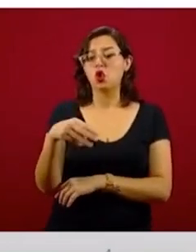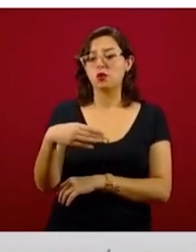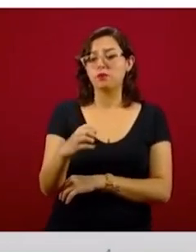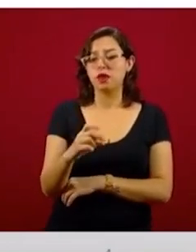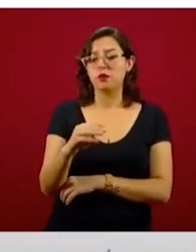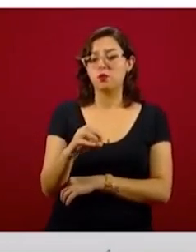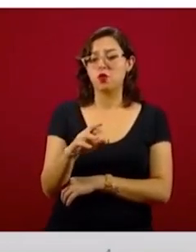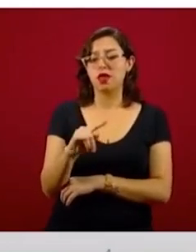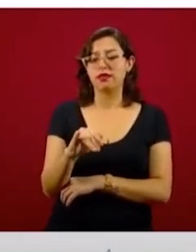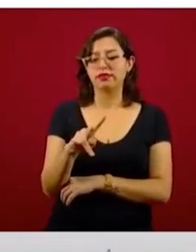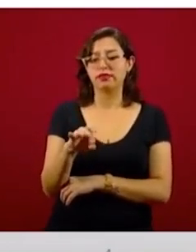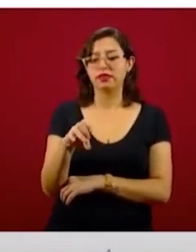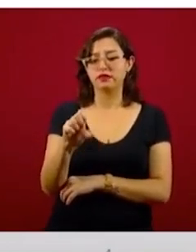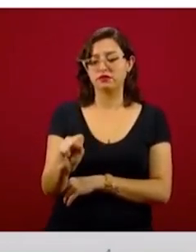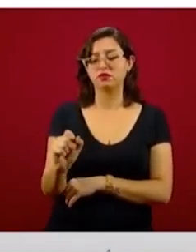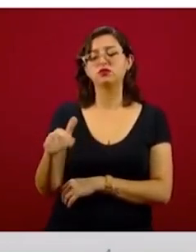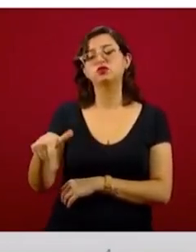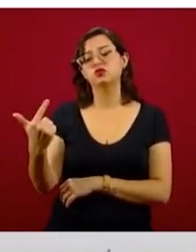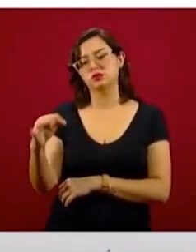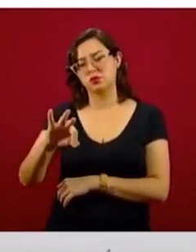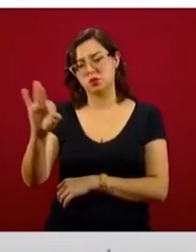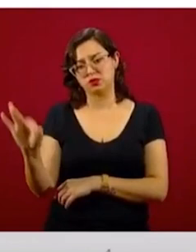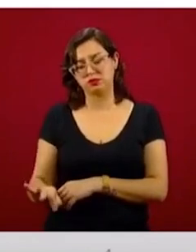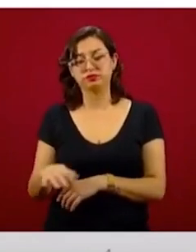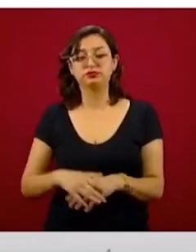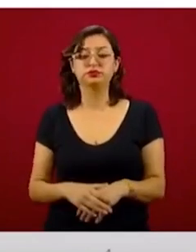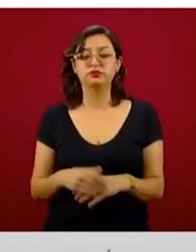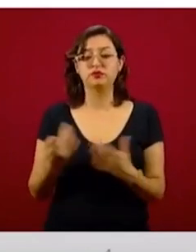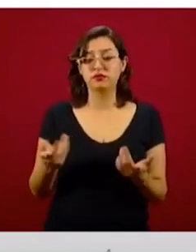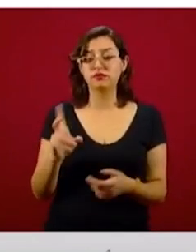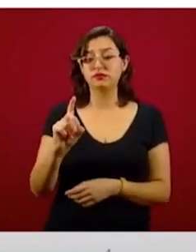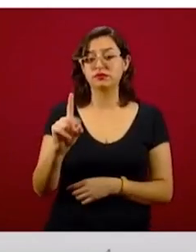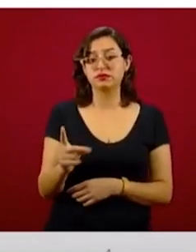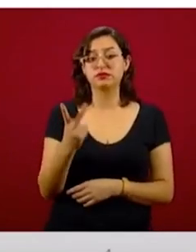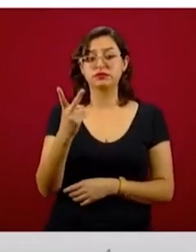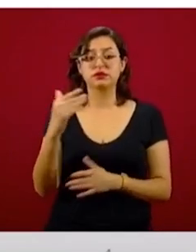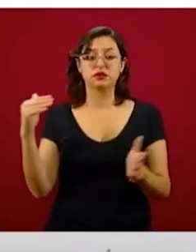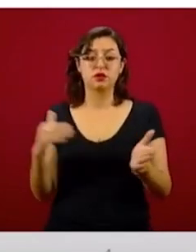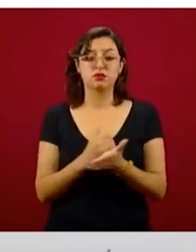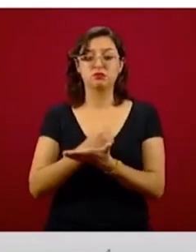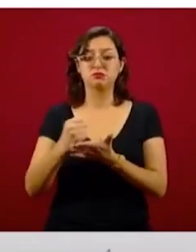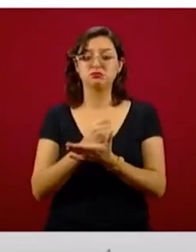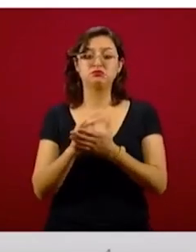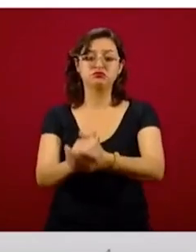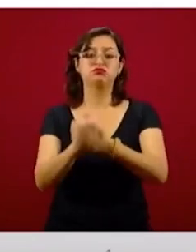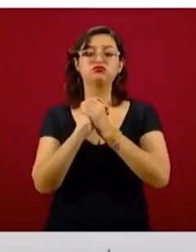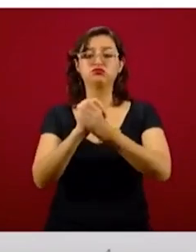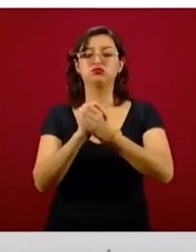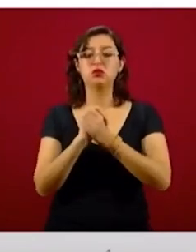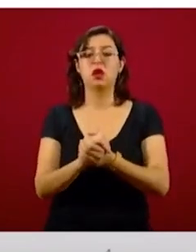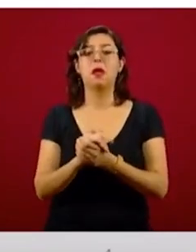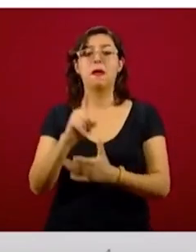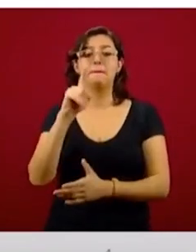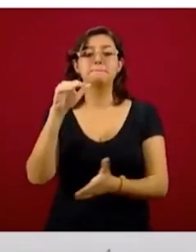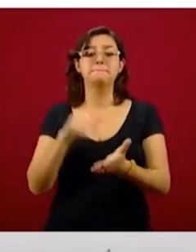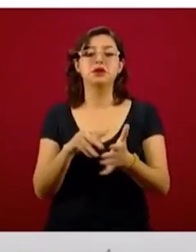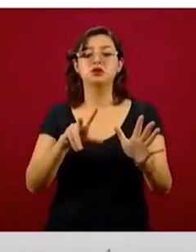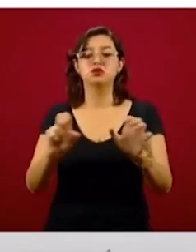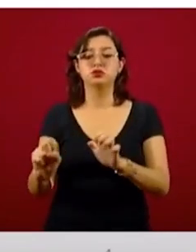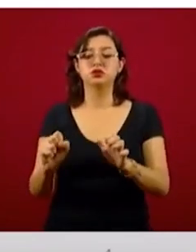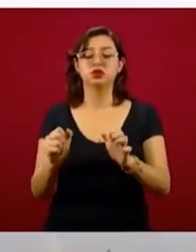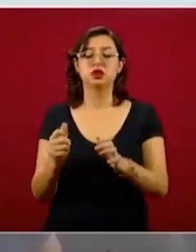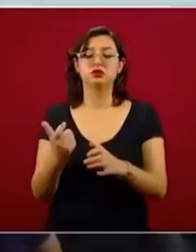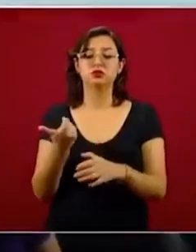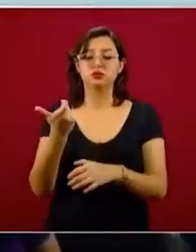estamos ahorita en trámite, vamos a sortear más de 32 mil préstamos, una bolsa de mil 800 millones de pesos. Recordar aquí